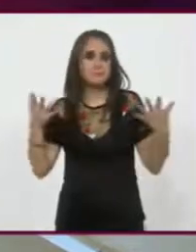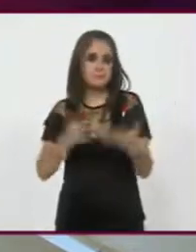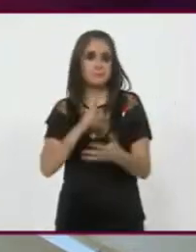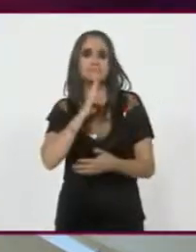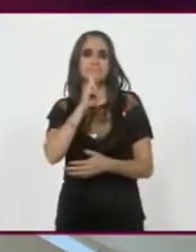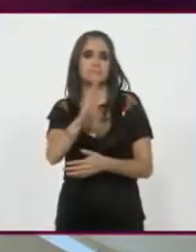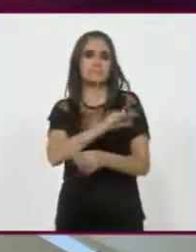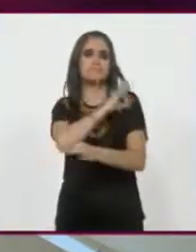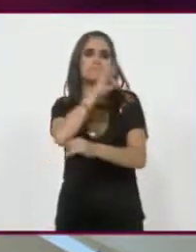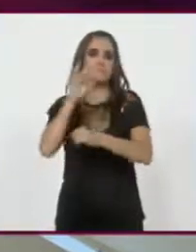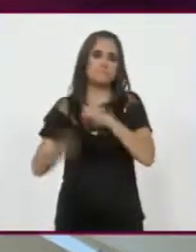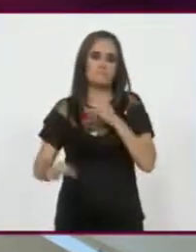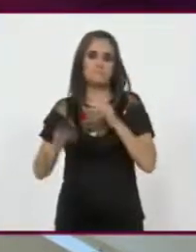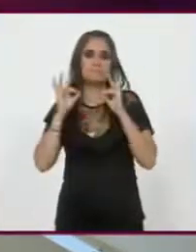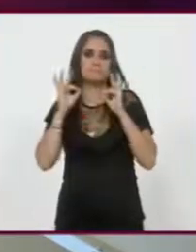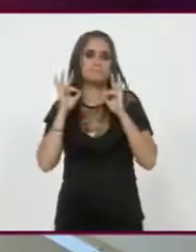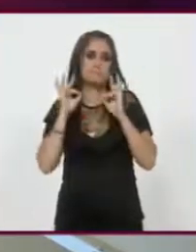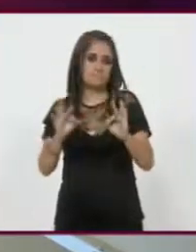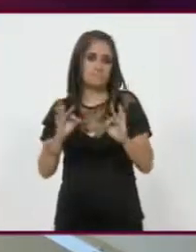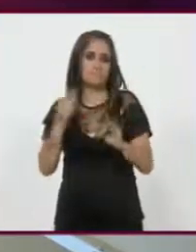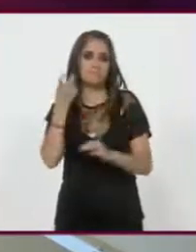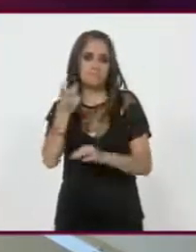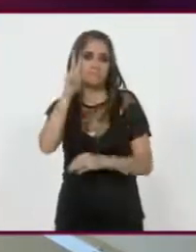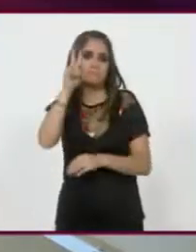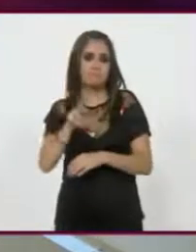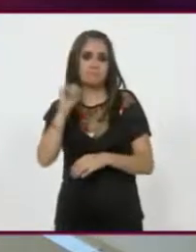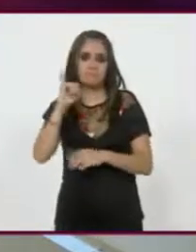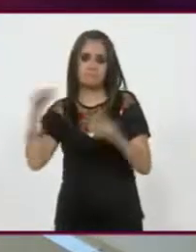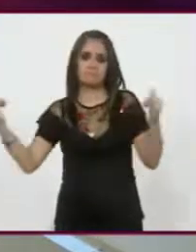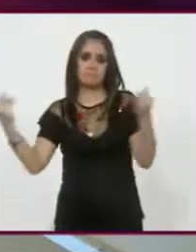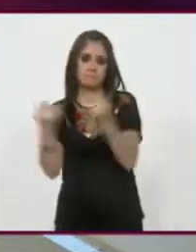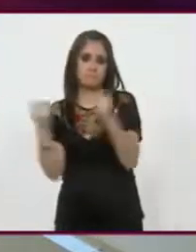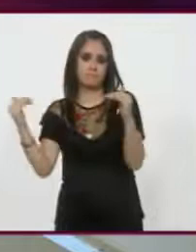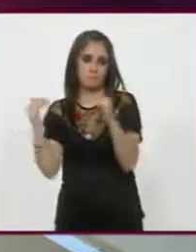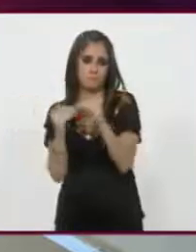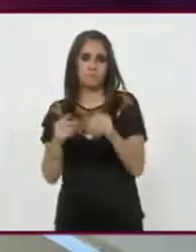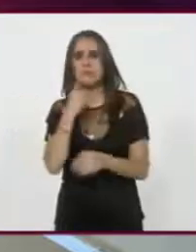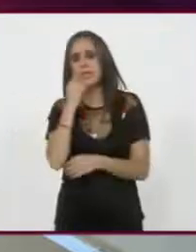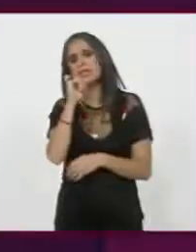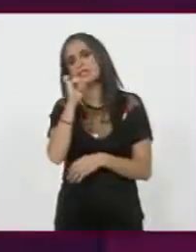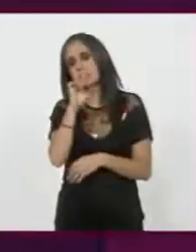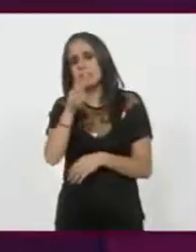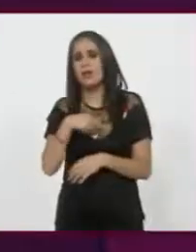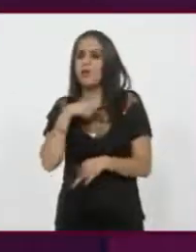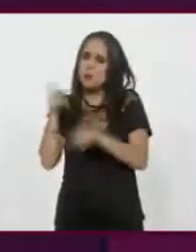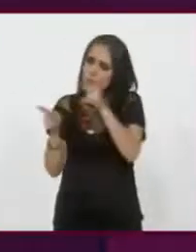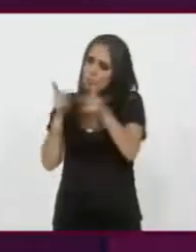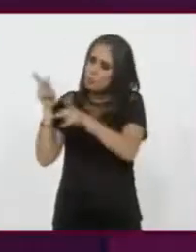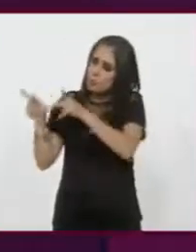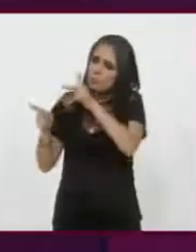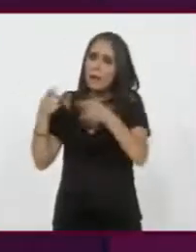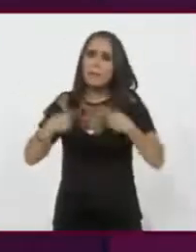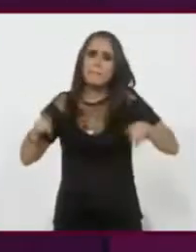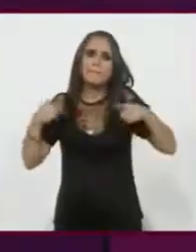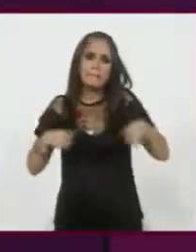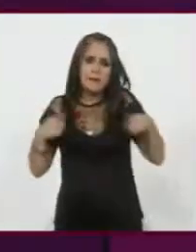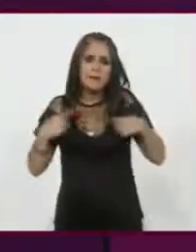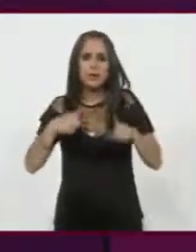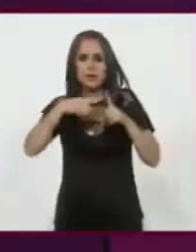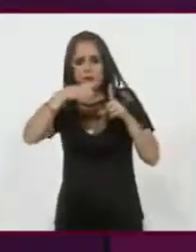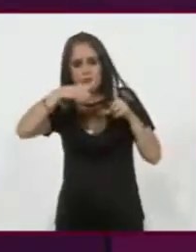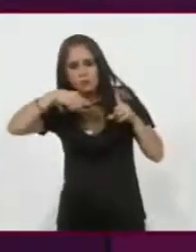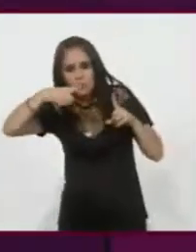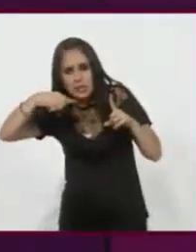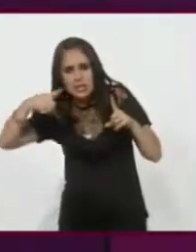resultado final siendo compatible. Sí, son historias al final, más que un número, es cómo viene la tendencia